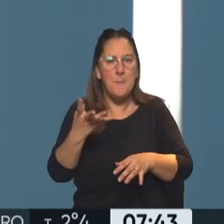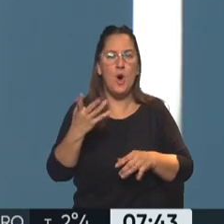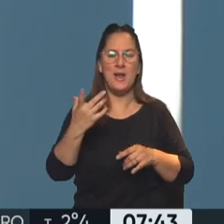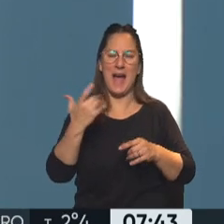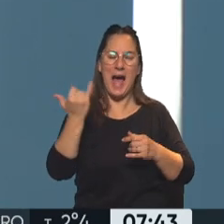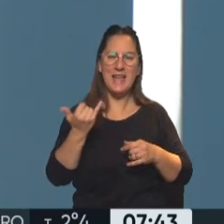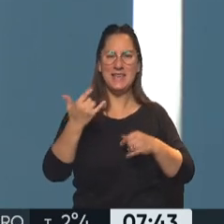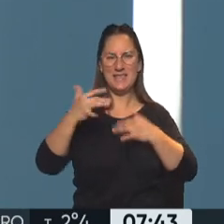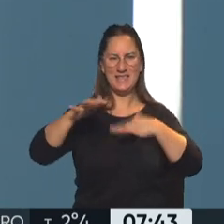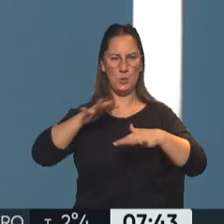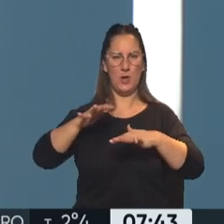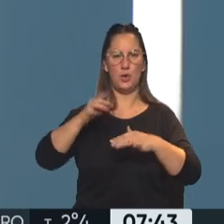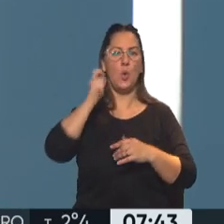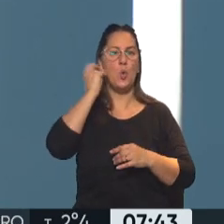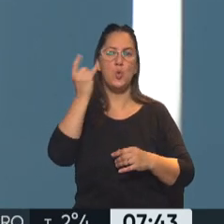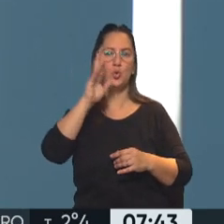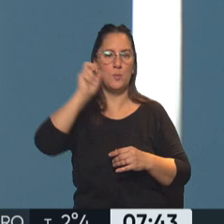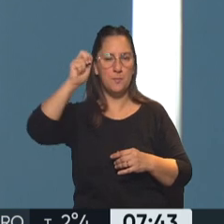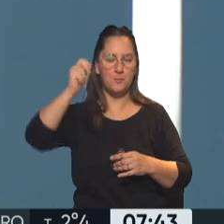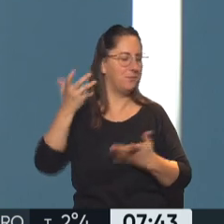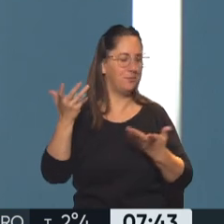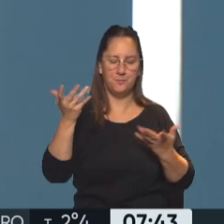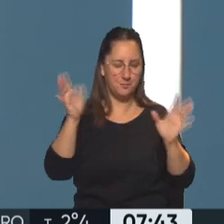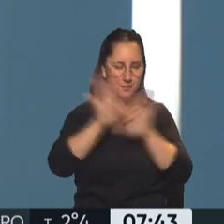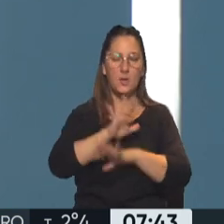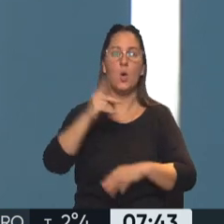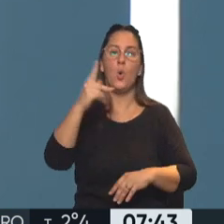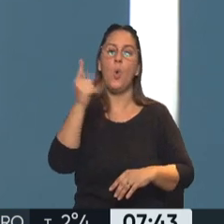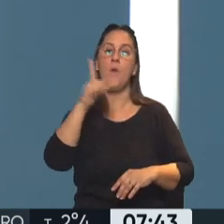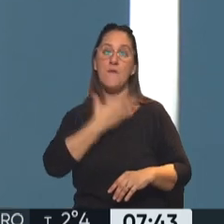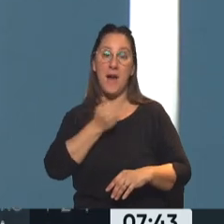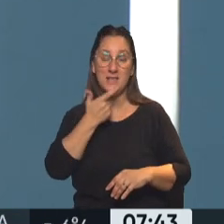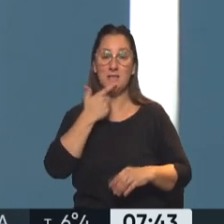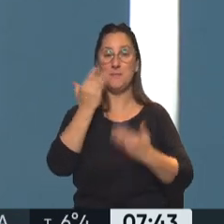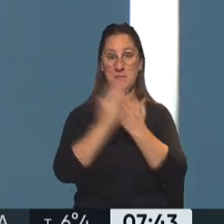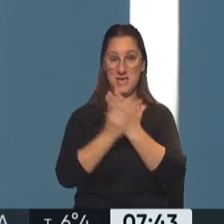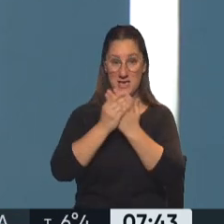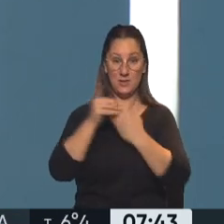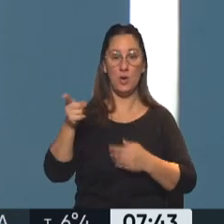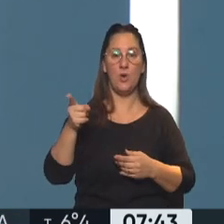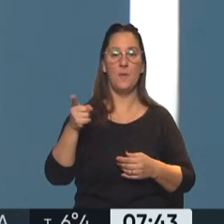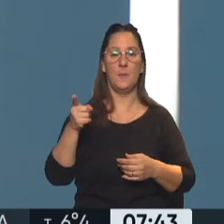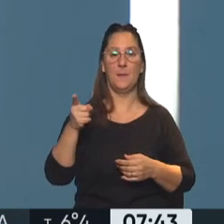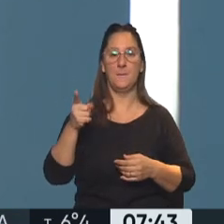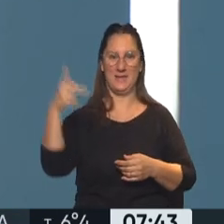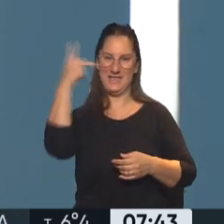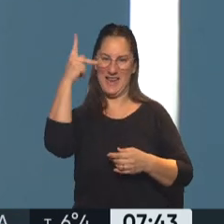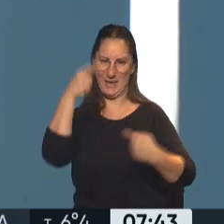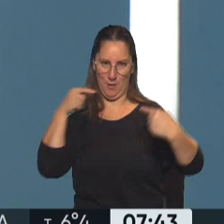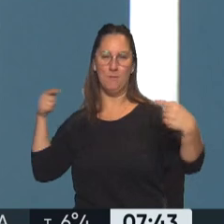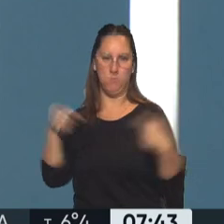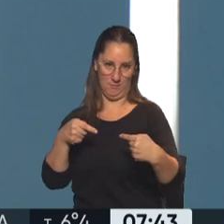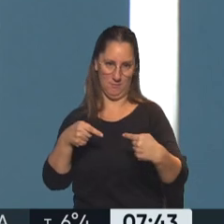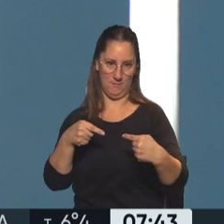rispidez que había entre Martín Guzmán, entre Matías Culfas, el Ministro de Desarrollo Productivo y el kirchnerismo.